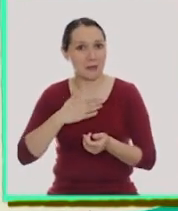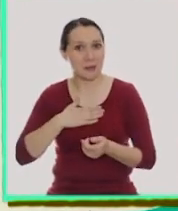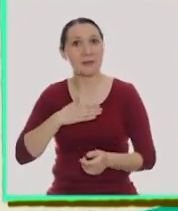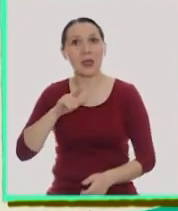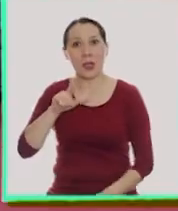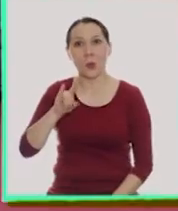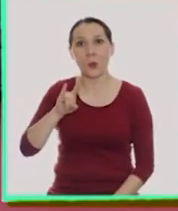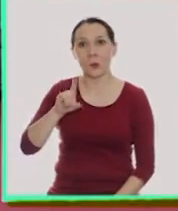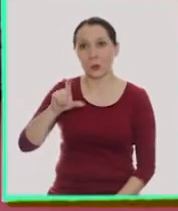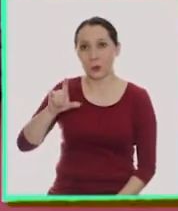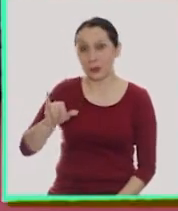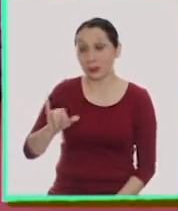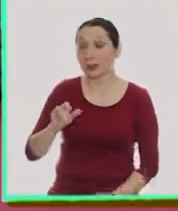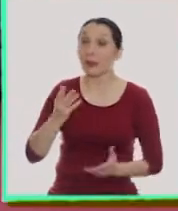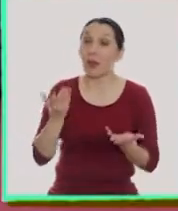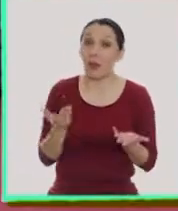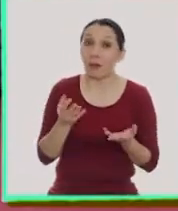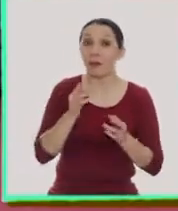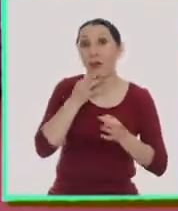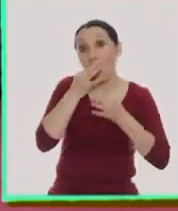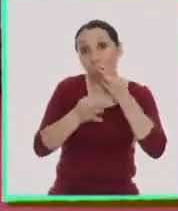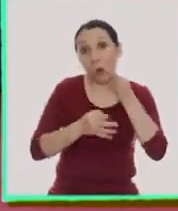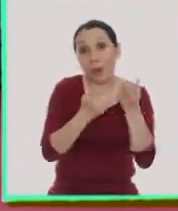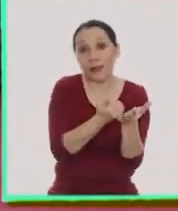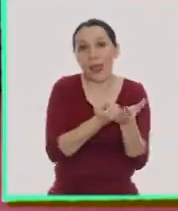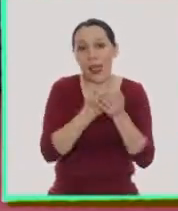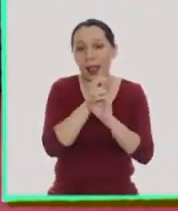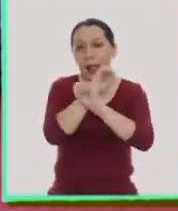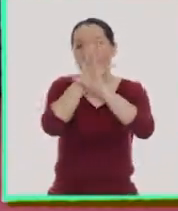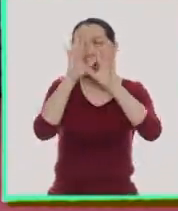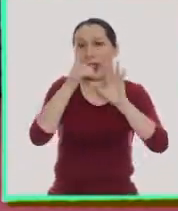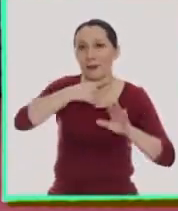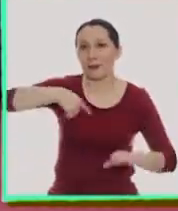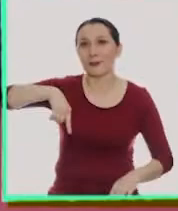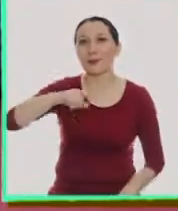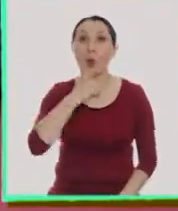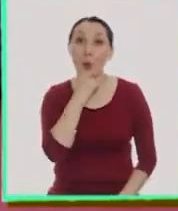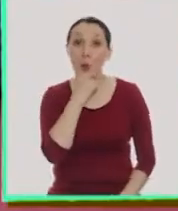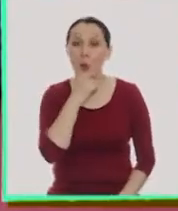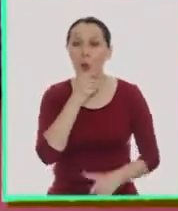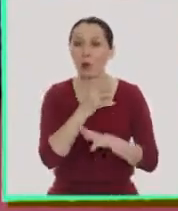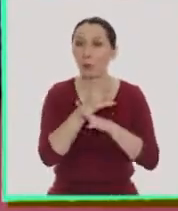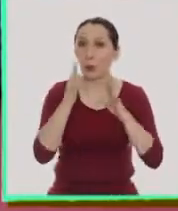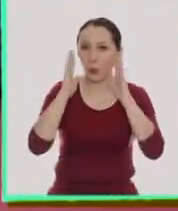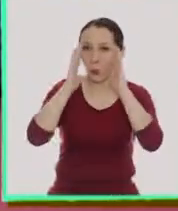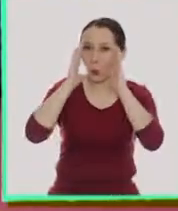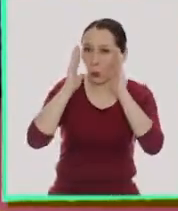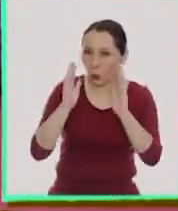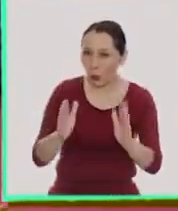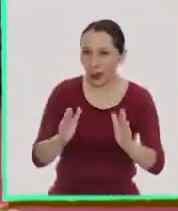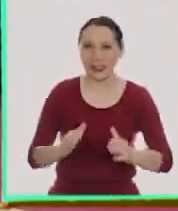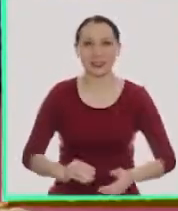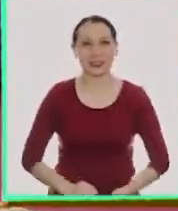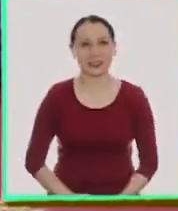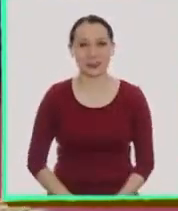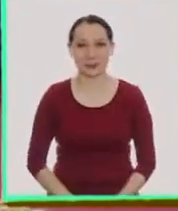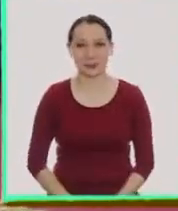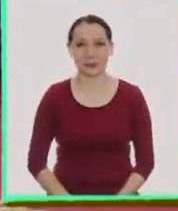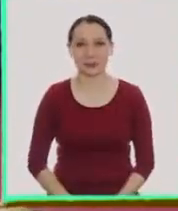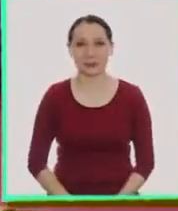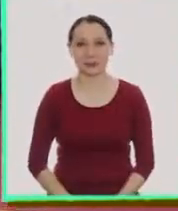bastante a mi Lucy. Espero que este cuento nos ayude a aclarar nuestras dudas. Pongan mucha atención.